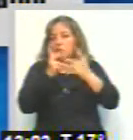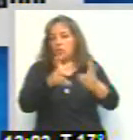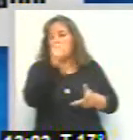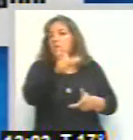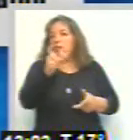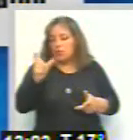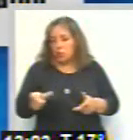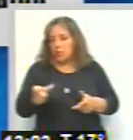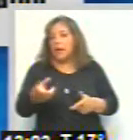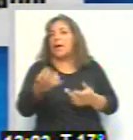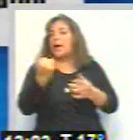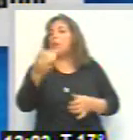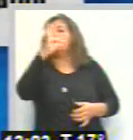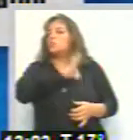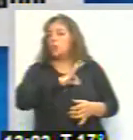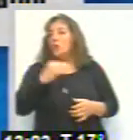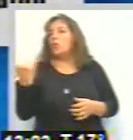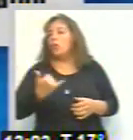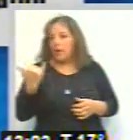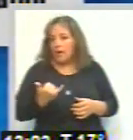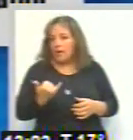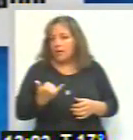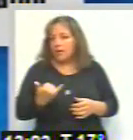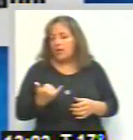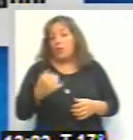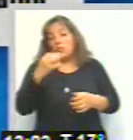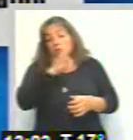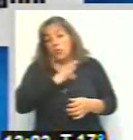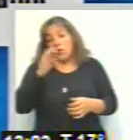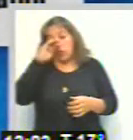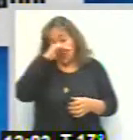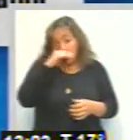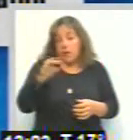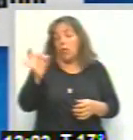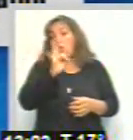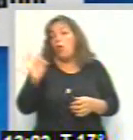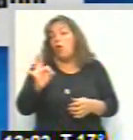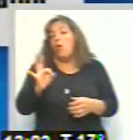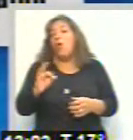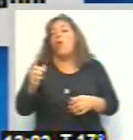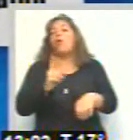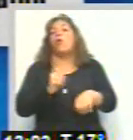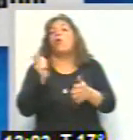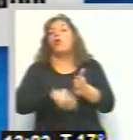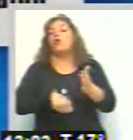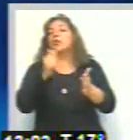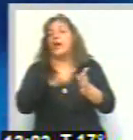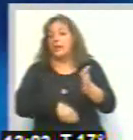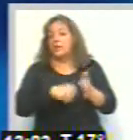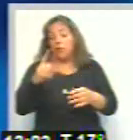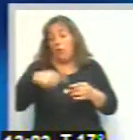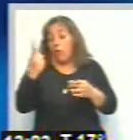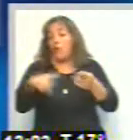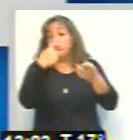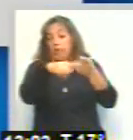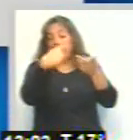que reciben un salario, ya sea en negro o de manera temporal. Vamos a conocer otro de los datos que también